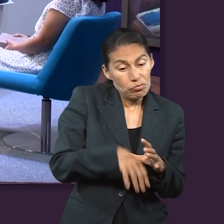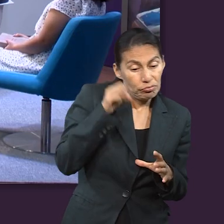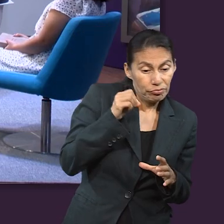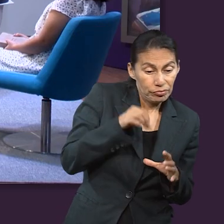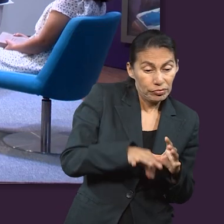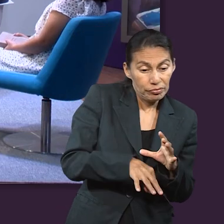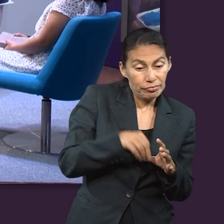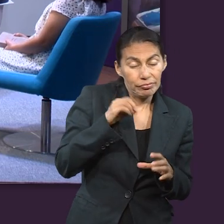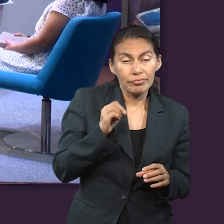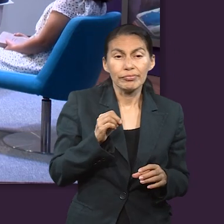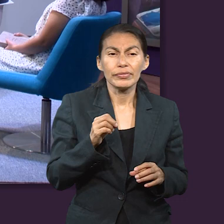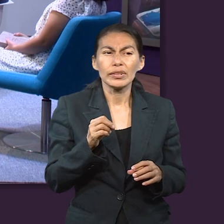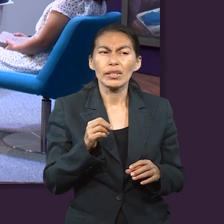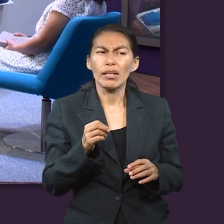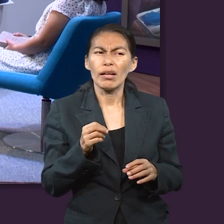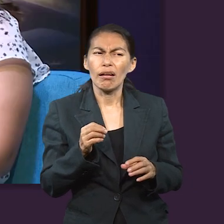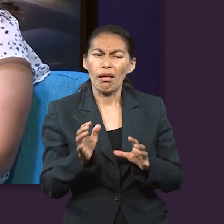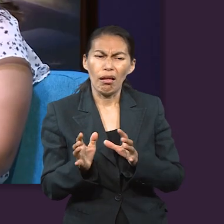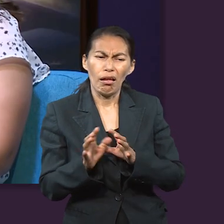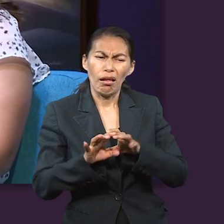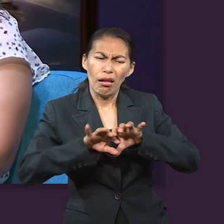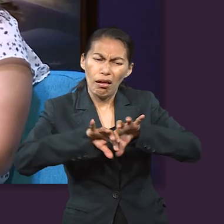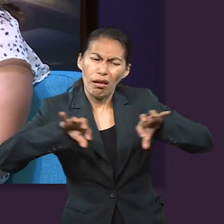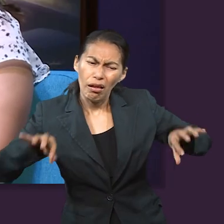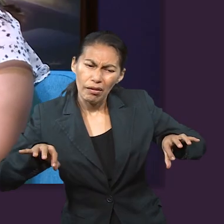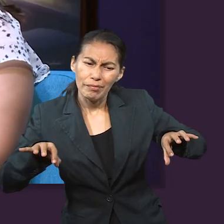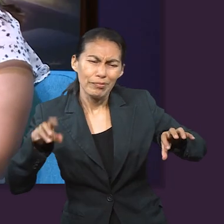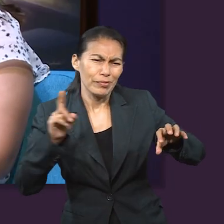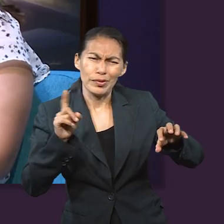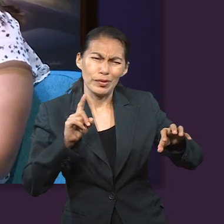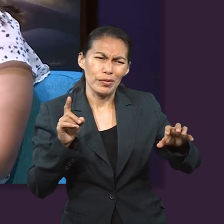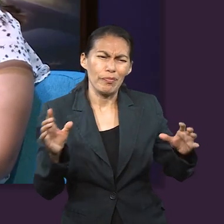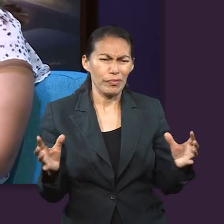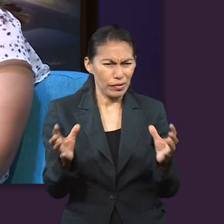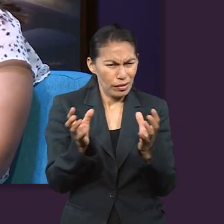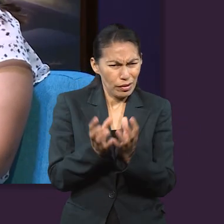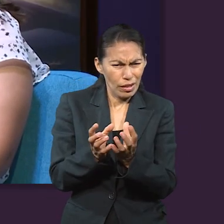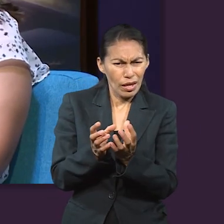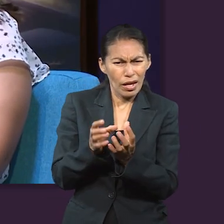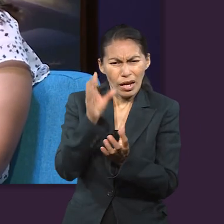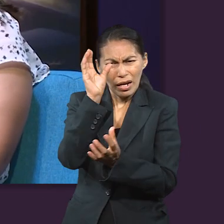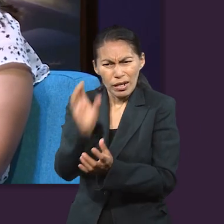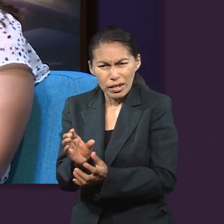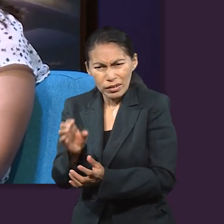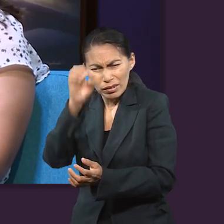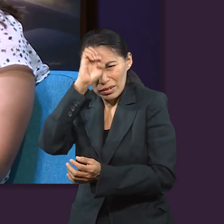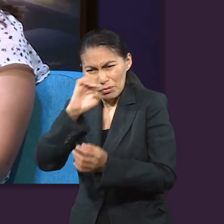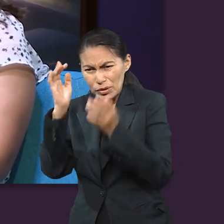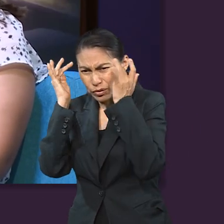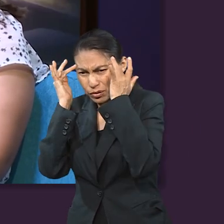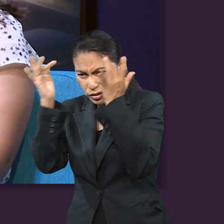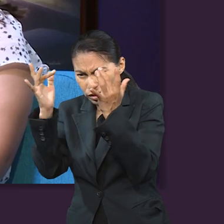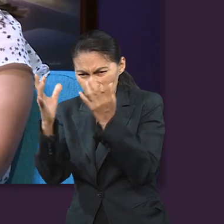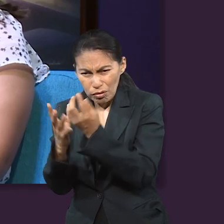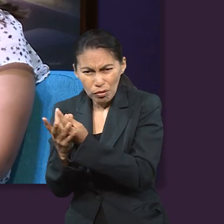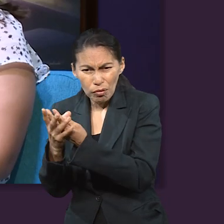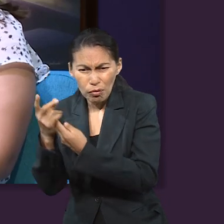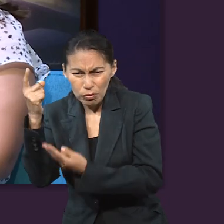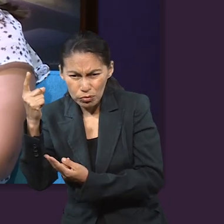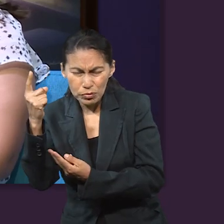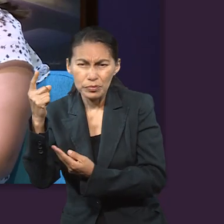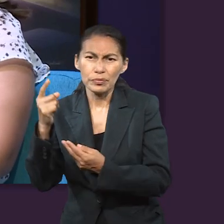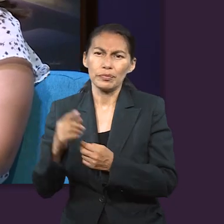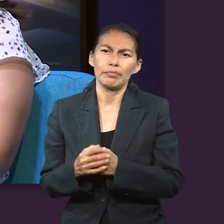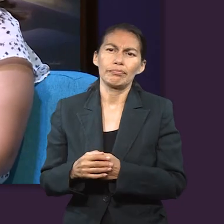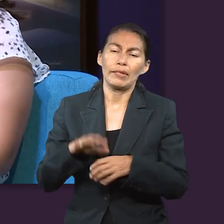mejor no podríamos separarlas. Creo que podríamos incluso fusionar la cuestión del carácter y del Espíritu Santo,